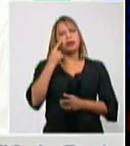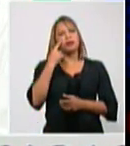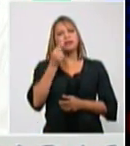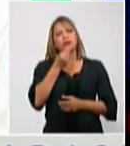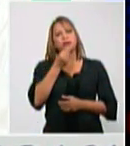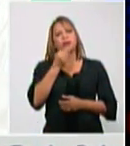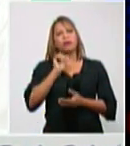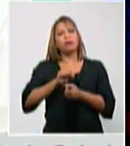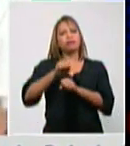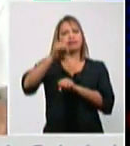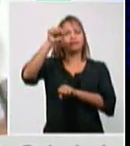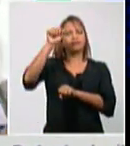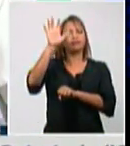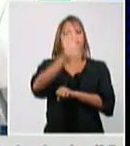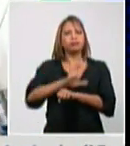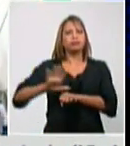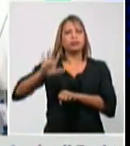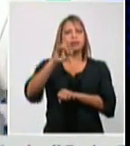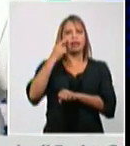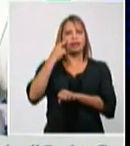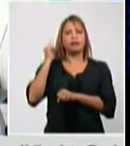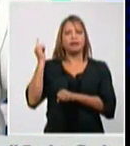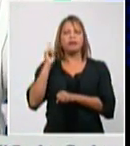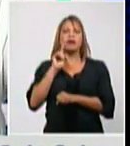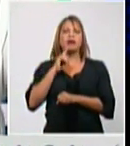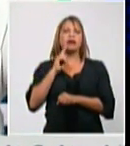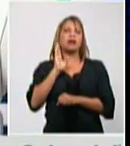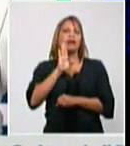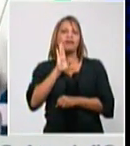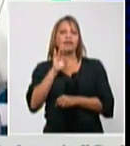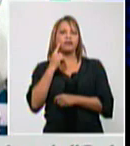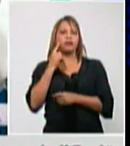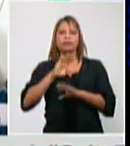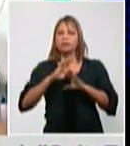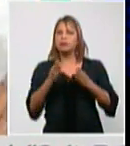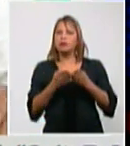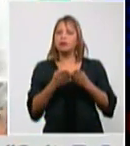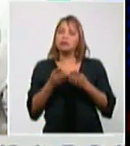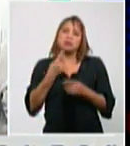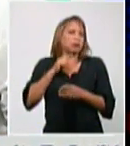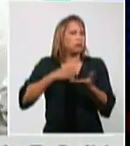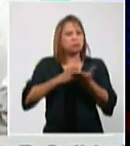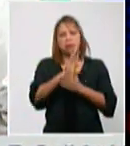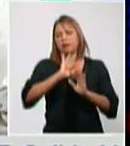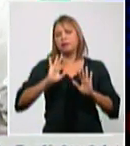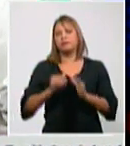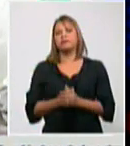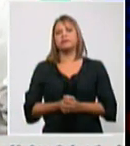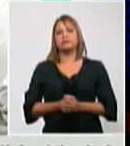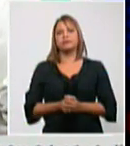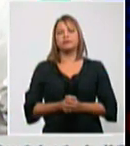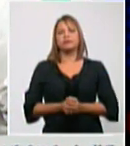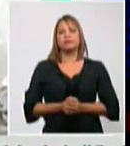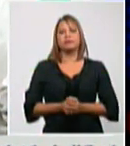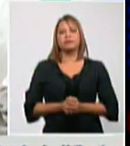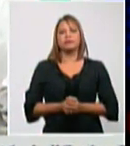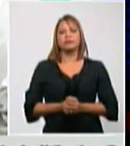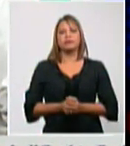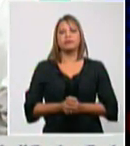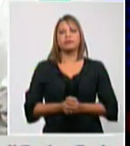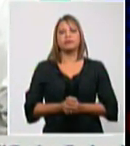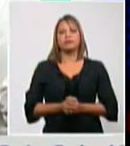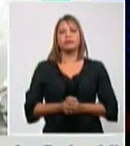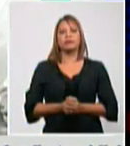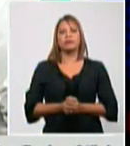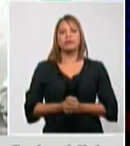con la fuente de infección si no seguimos bien de los casos del